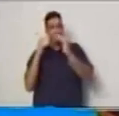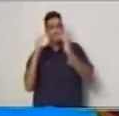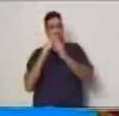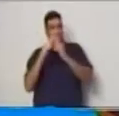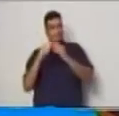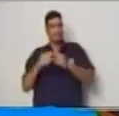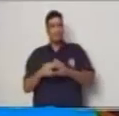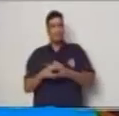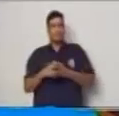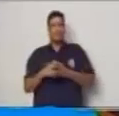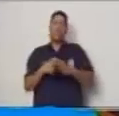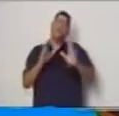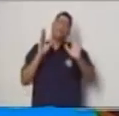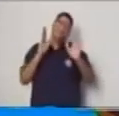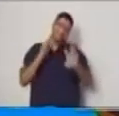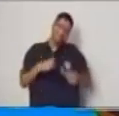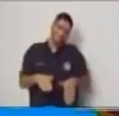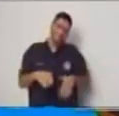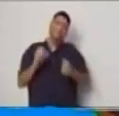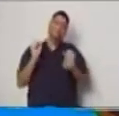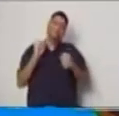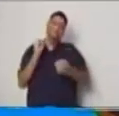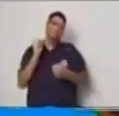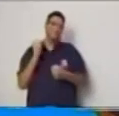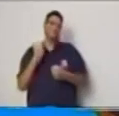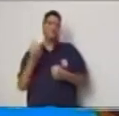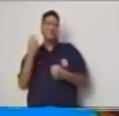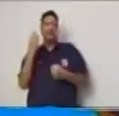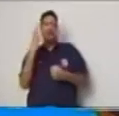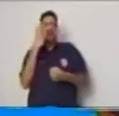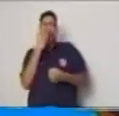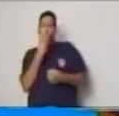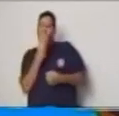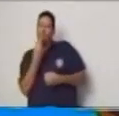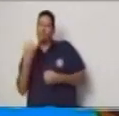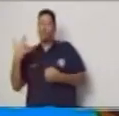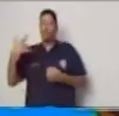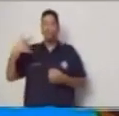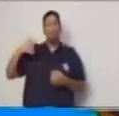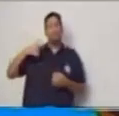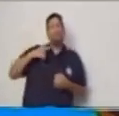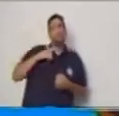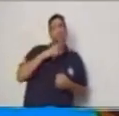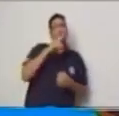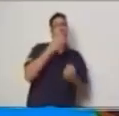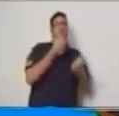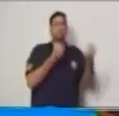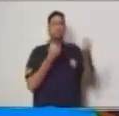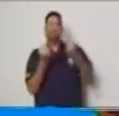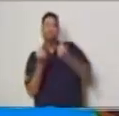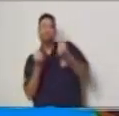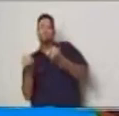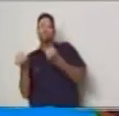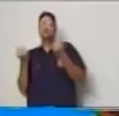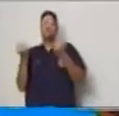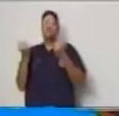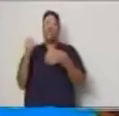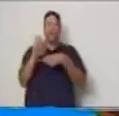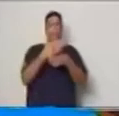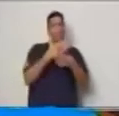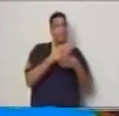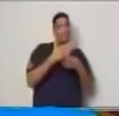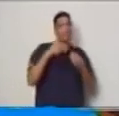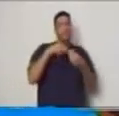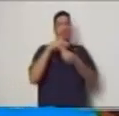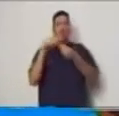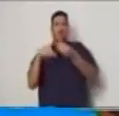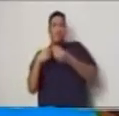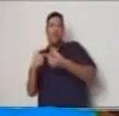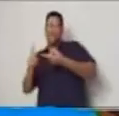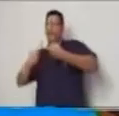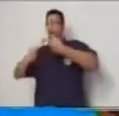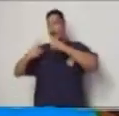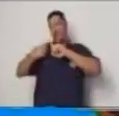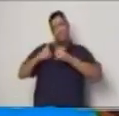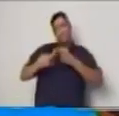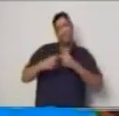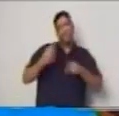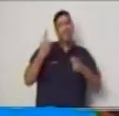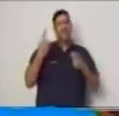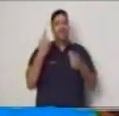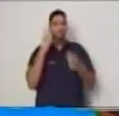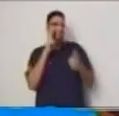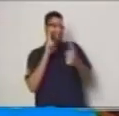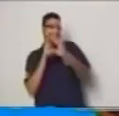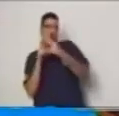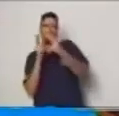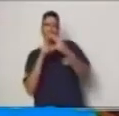viaje esa experiencia de compartir esa experiencia de la convivencia con cada uno de los amigos de los conocidos